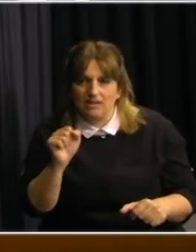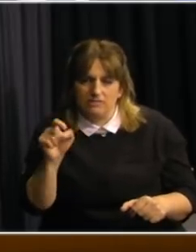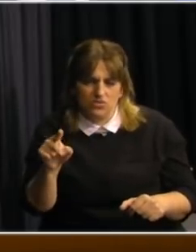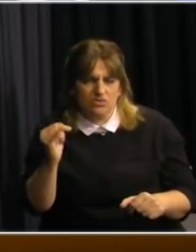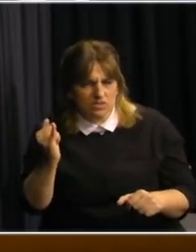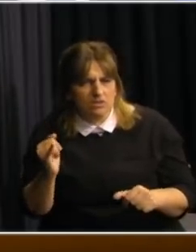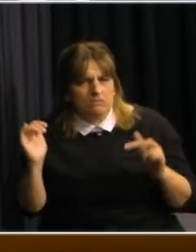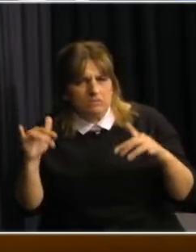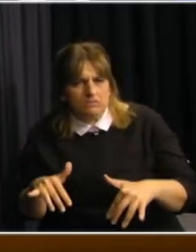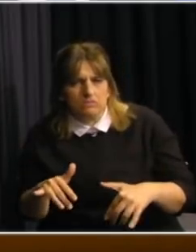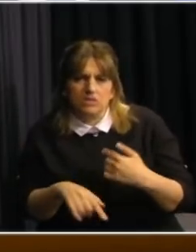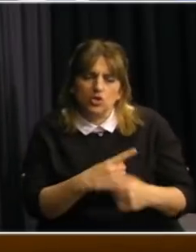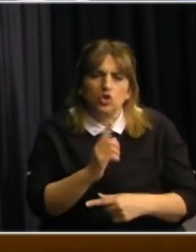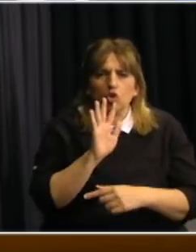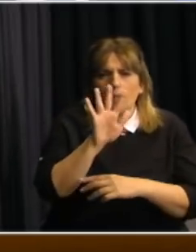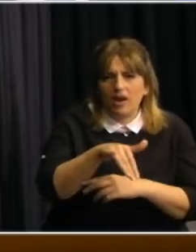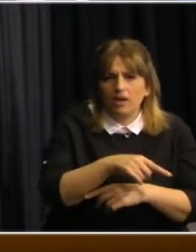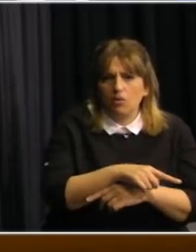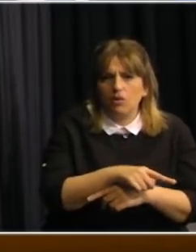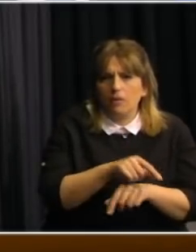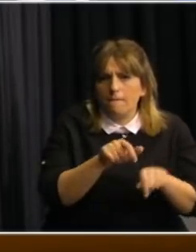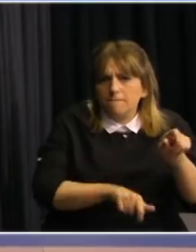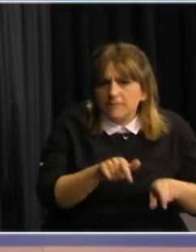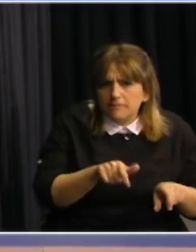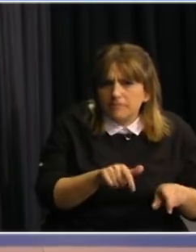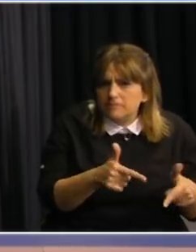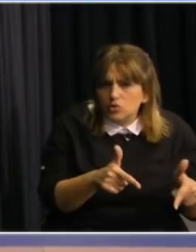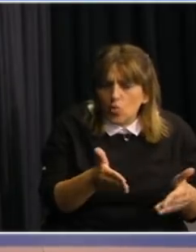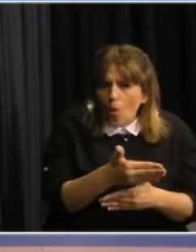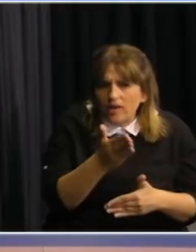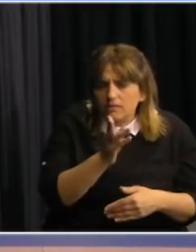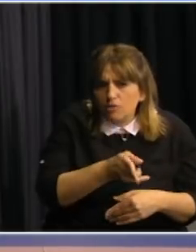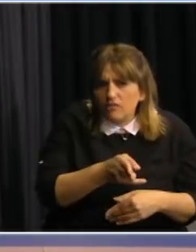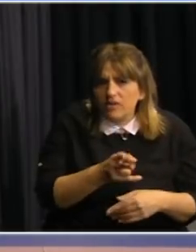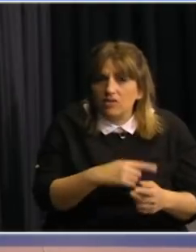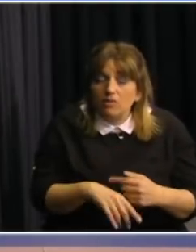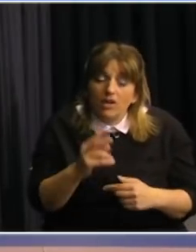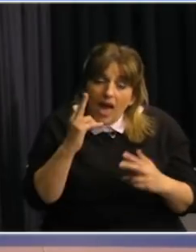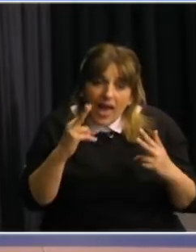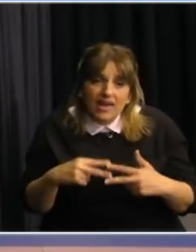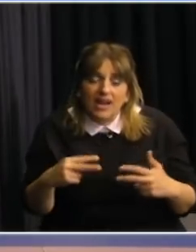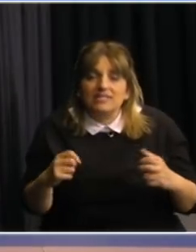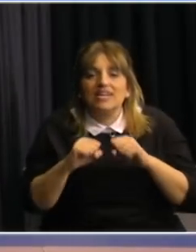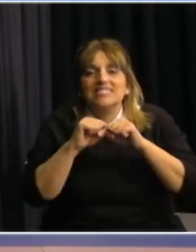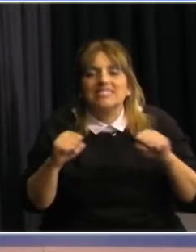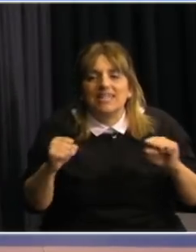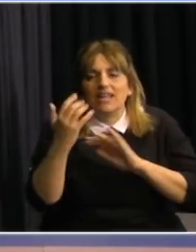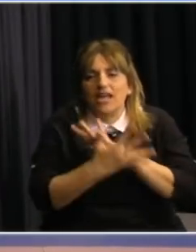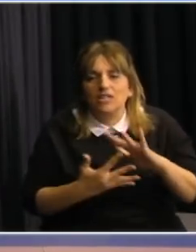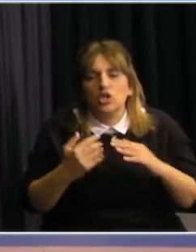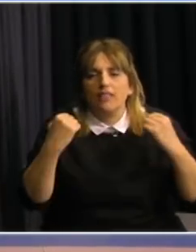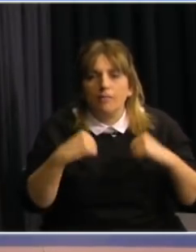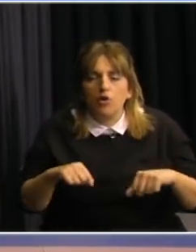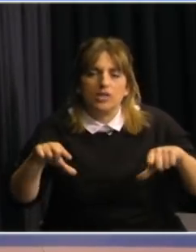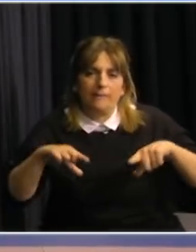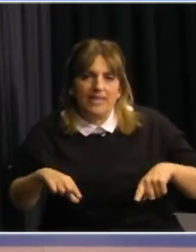en el básquetbol esos son asuntos que llegan al menú y hay que analizarlos la Secretaría Nacional de Deporte con el Ministerio